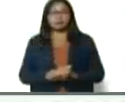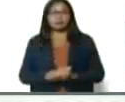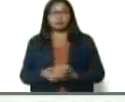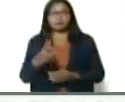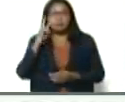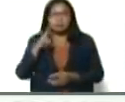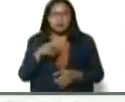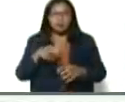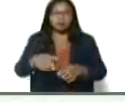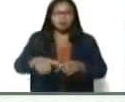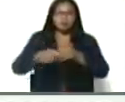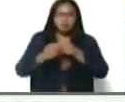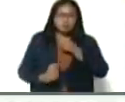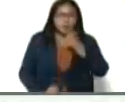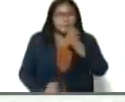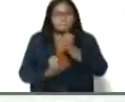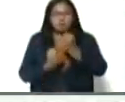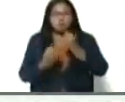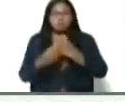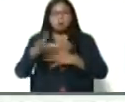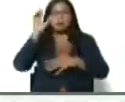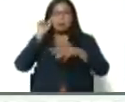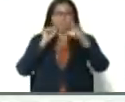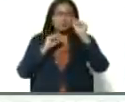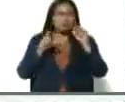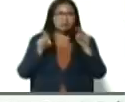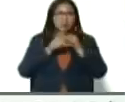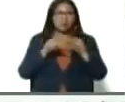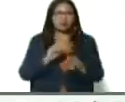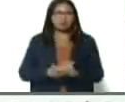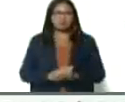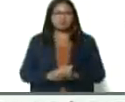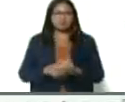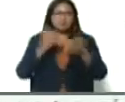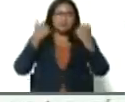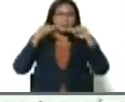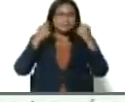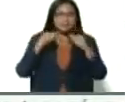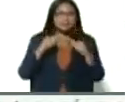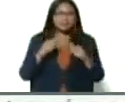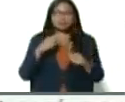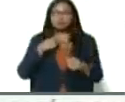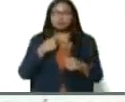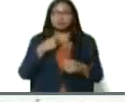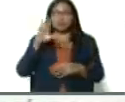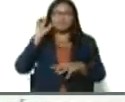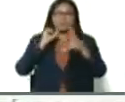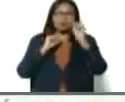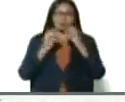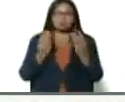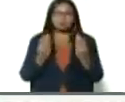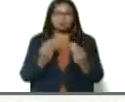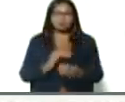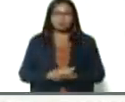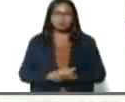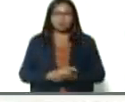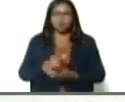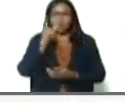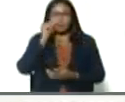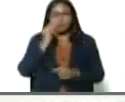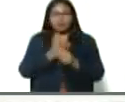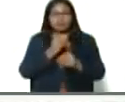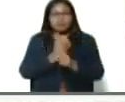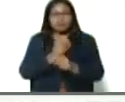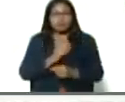empuje, impulso, para aprender, en la práctica, cuánto se aprende, del hombre que trabaja, de la